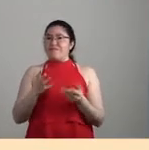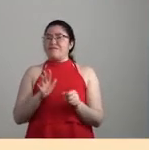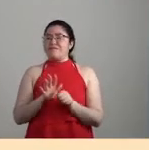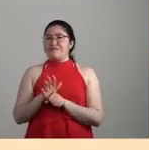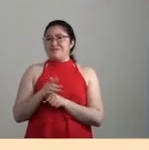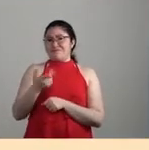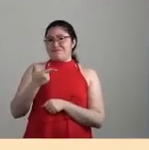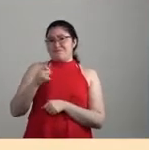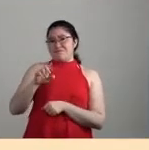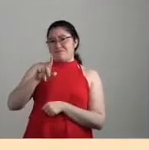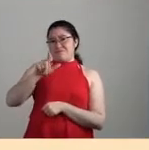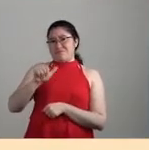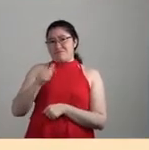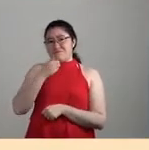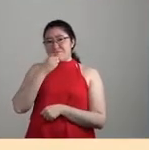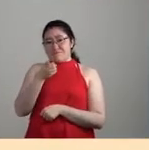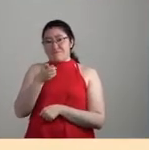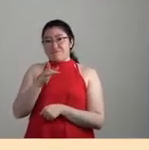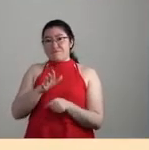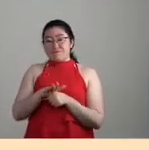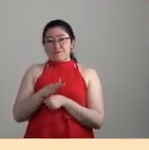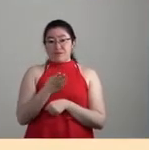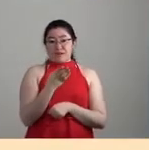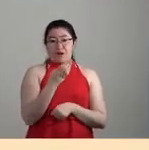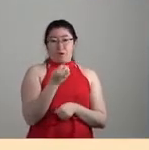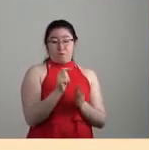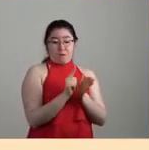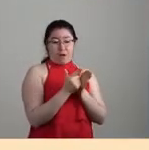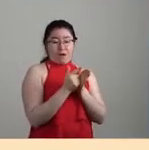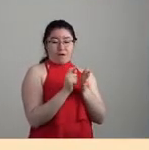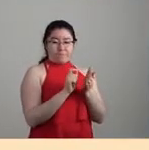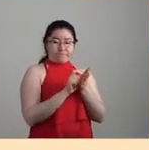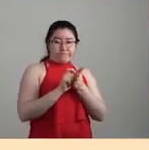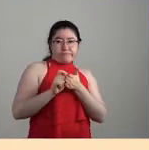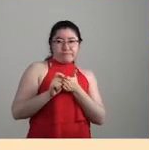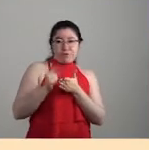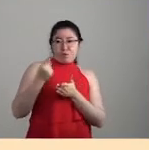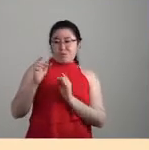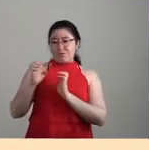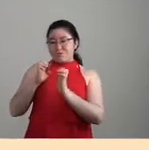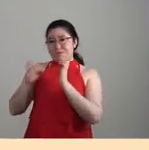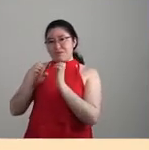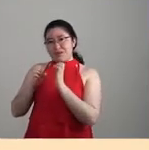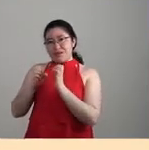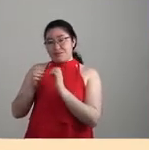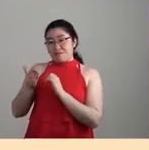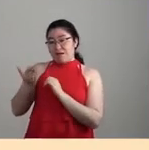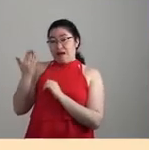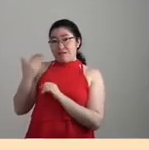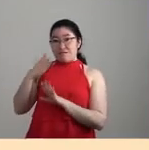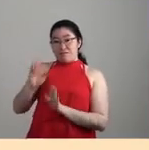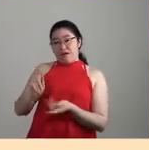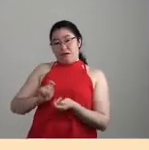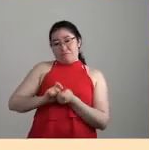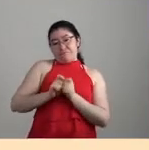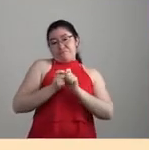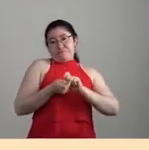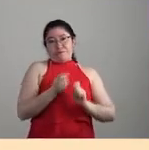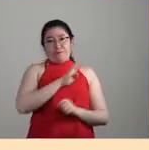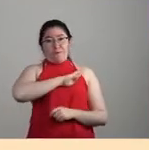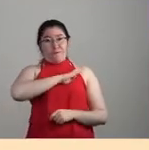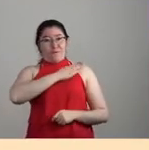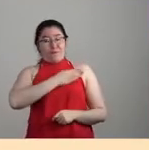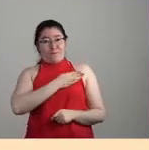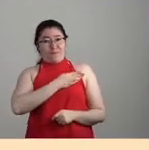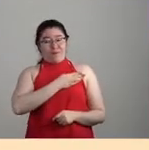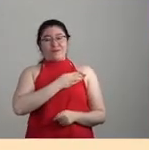es una compilación de nueve textos, una entrevista de textos que ya estaban traducidos al español por